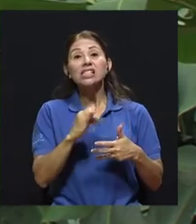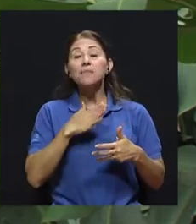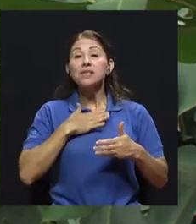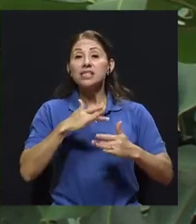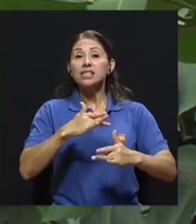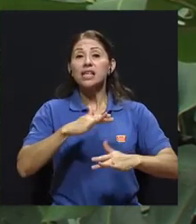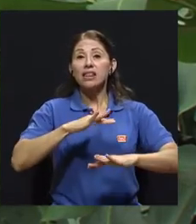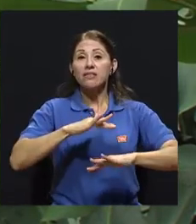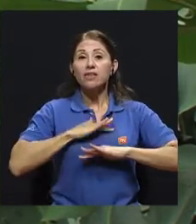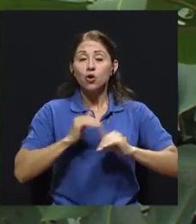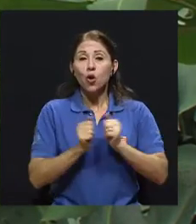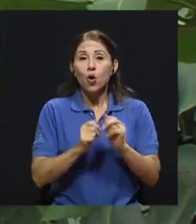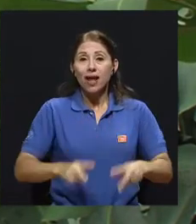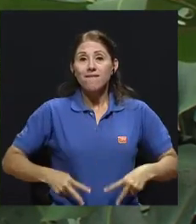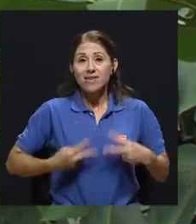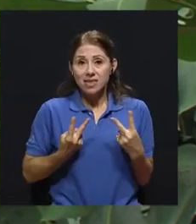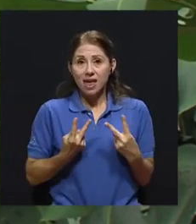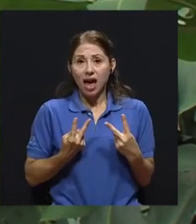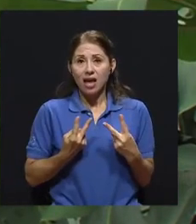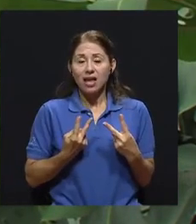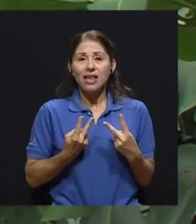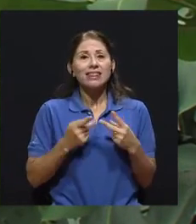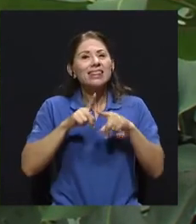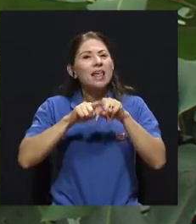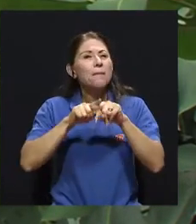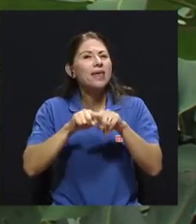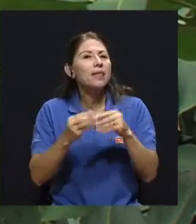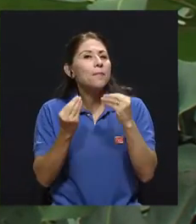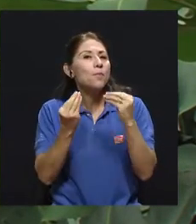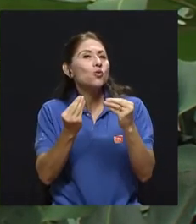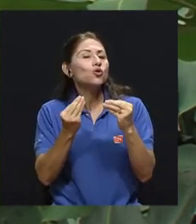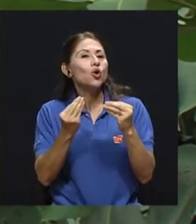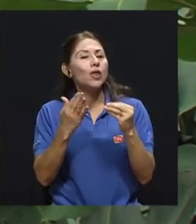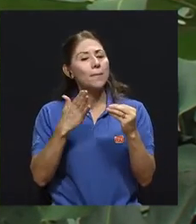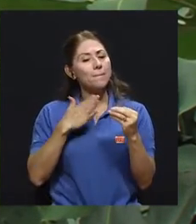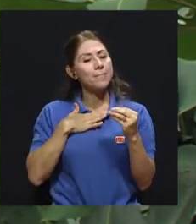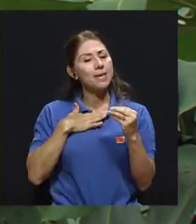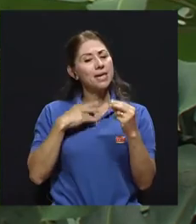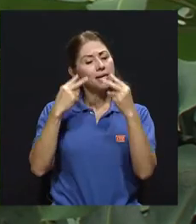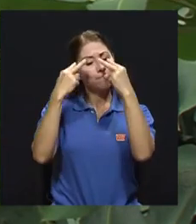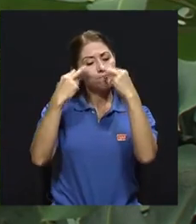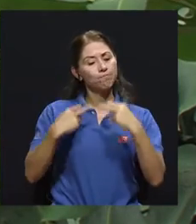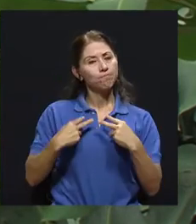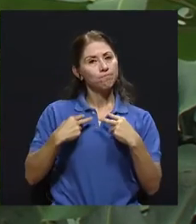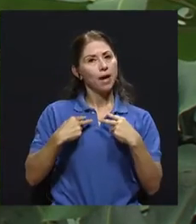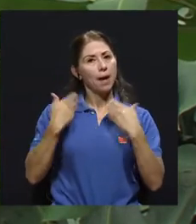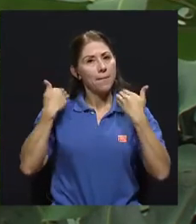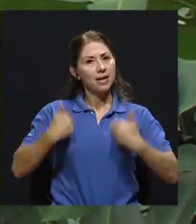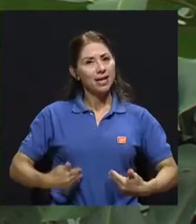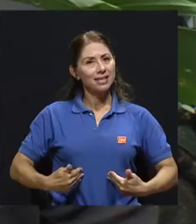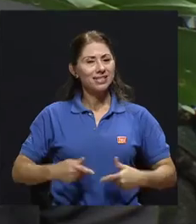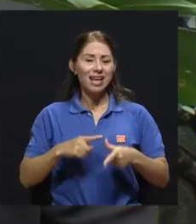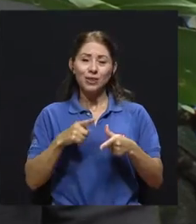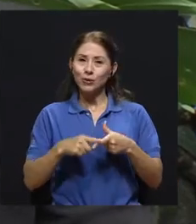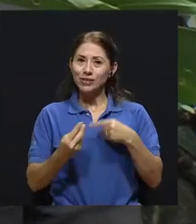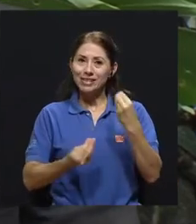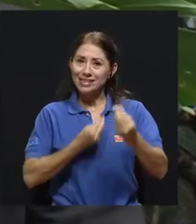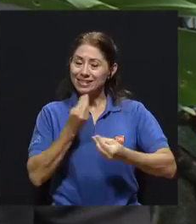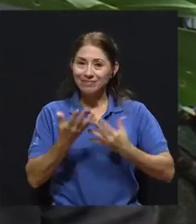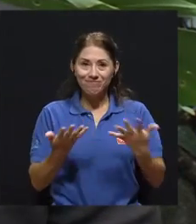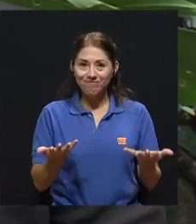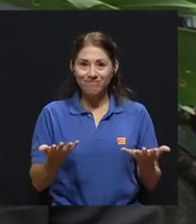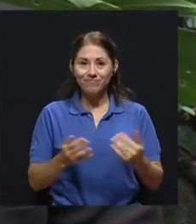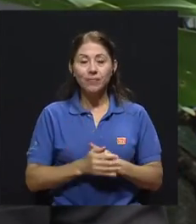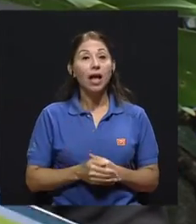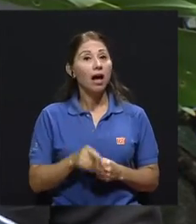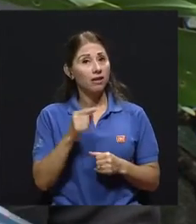estar muy mediada por el cuerpo, por el tema de la apariencia, por supuesto que voy a tener un gran lastre allí. Claro. Y esa era la otra pregunta